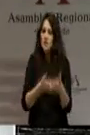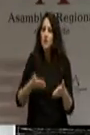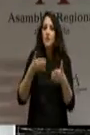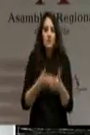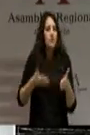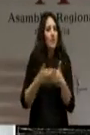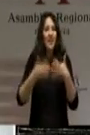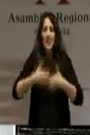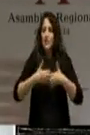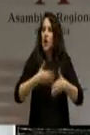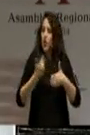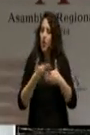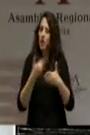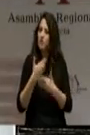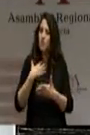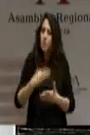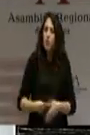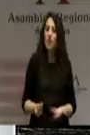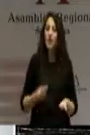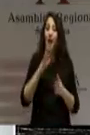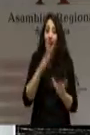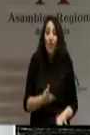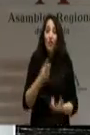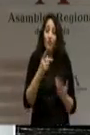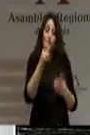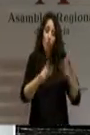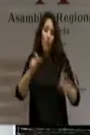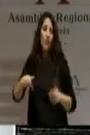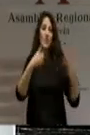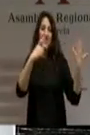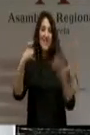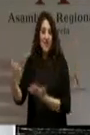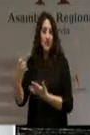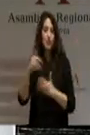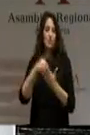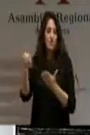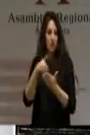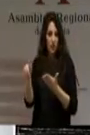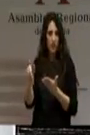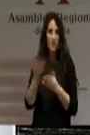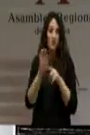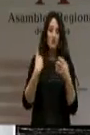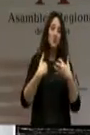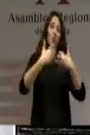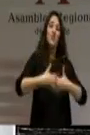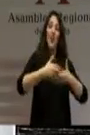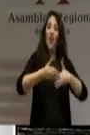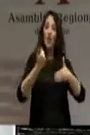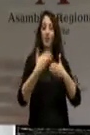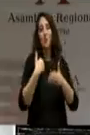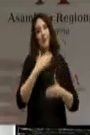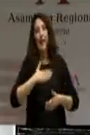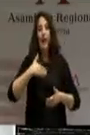Y los ciudadanos tienen que sacarse ahora 600 millones para una desaladora antojo y capricho para un modelo